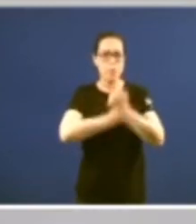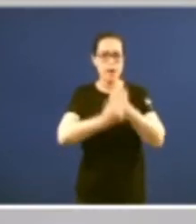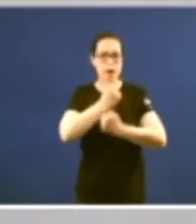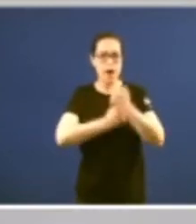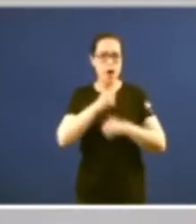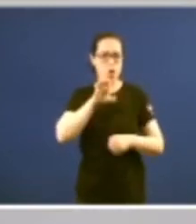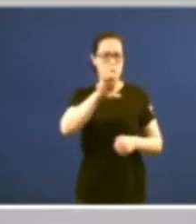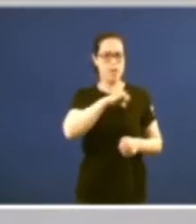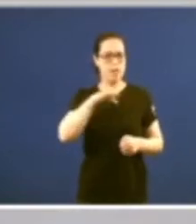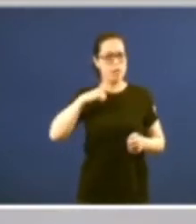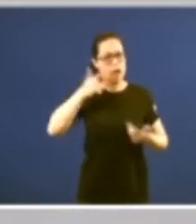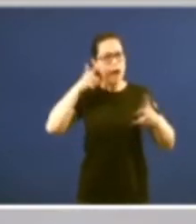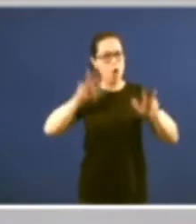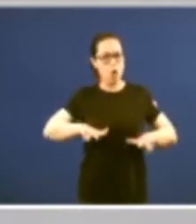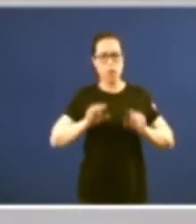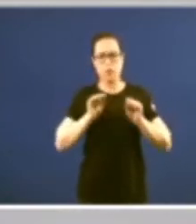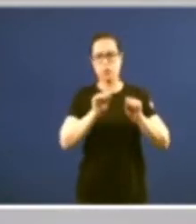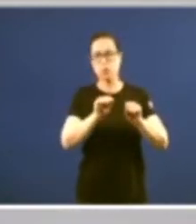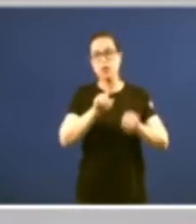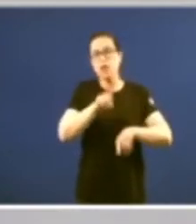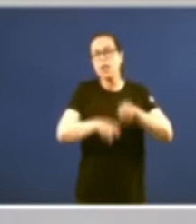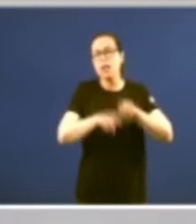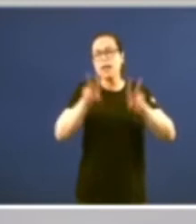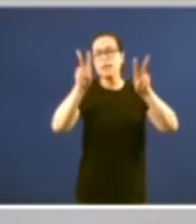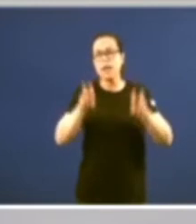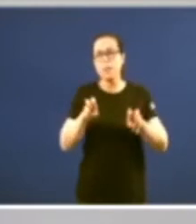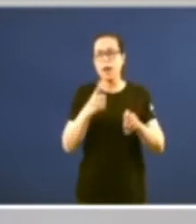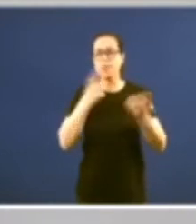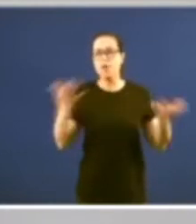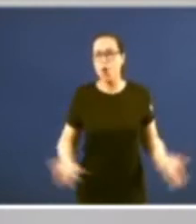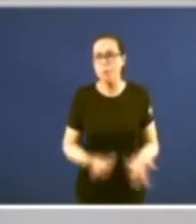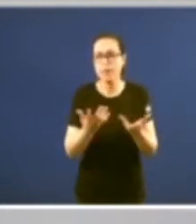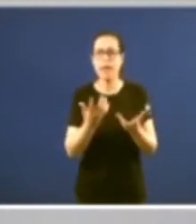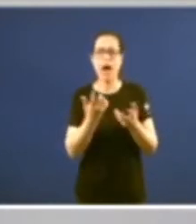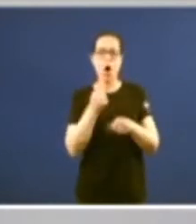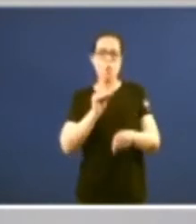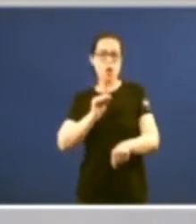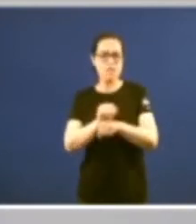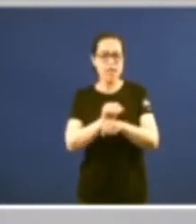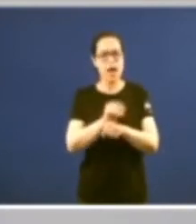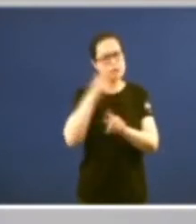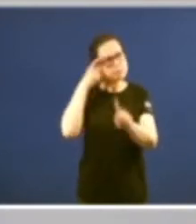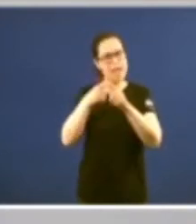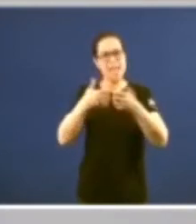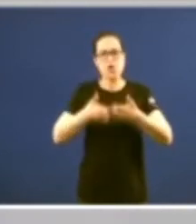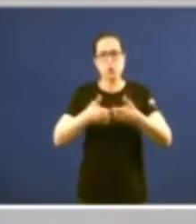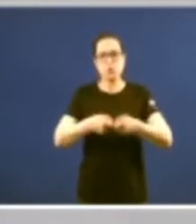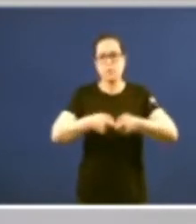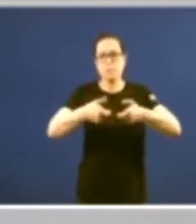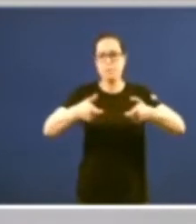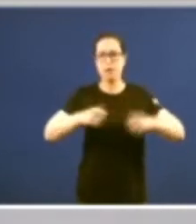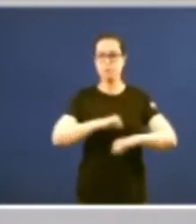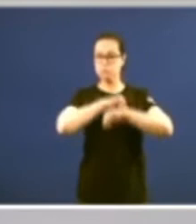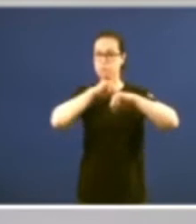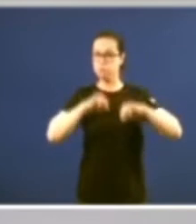de la comunidad en aquellos aspectos que fomentan que bonifican que propician el desarrollo de la industria de Galicia permiten